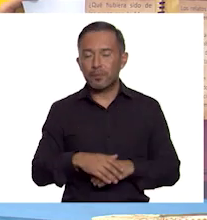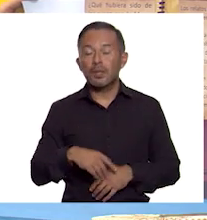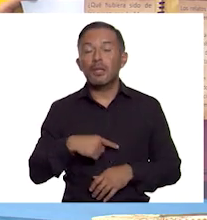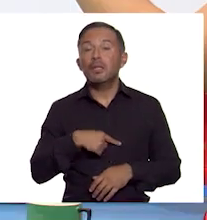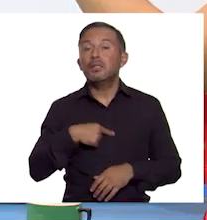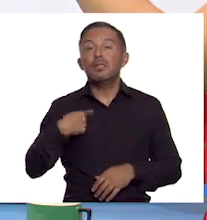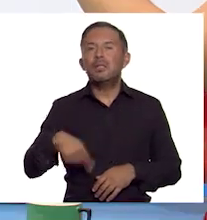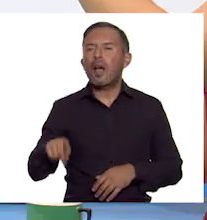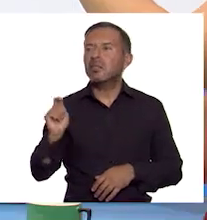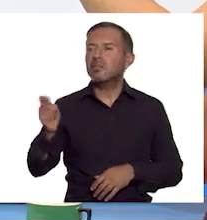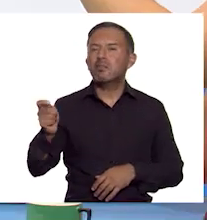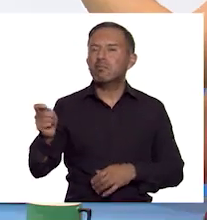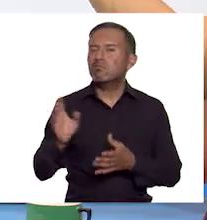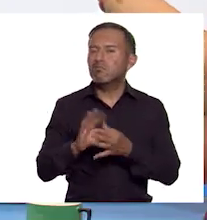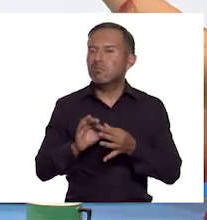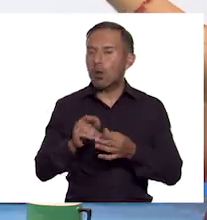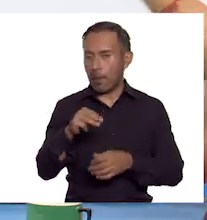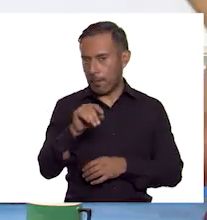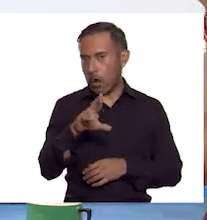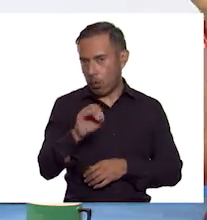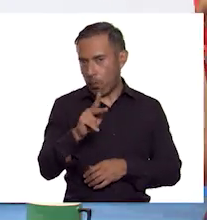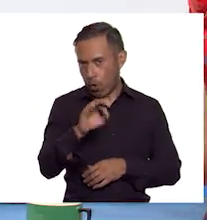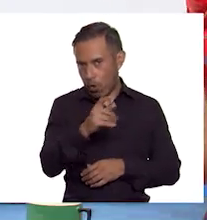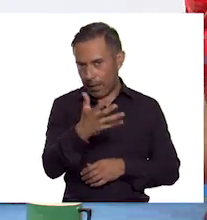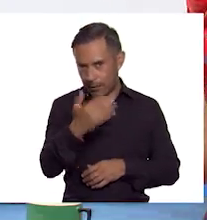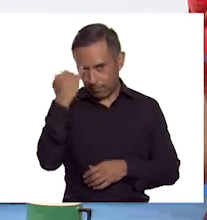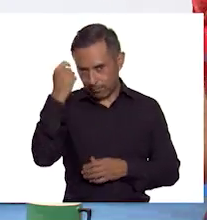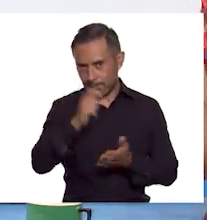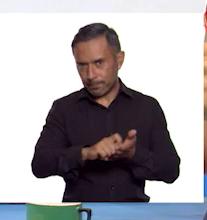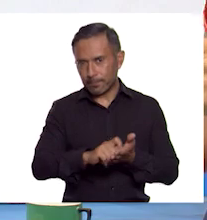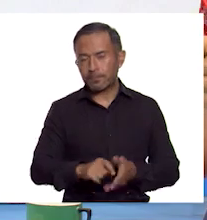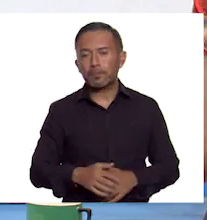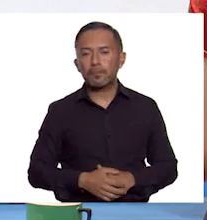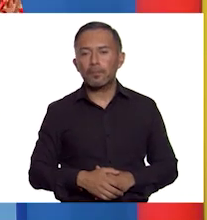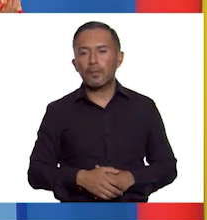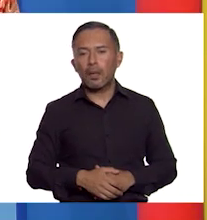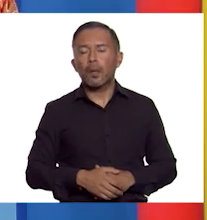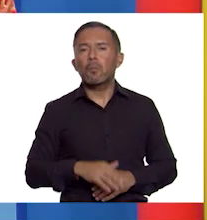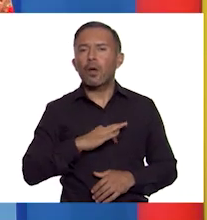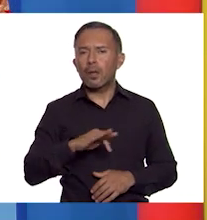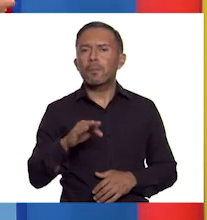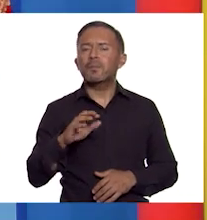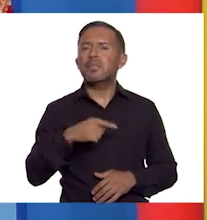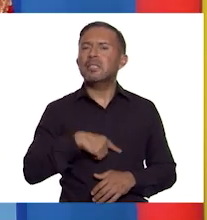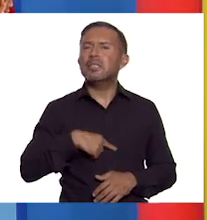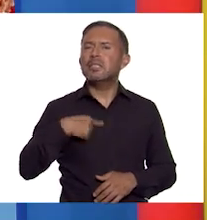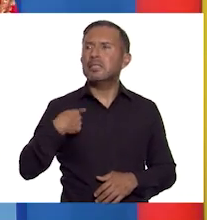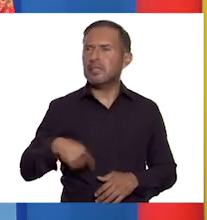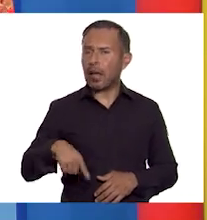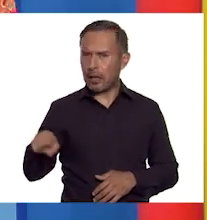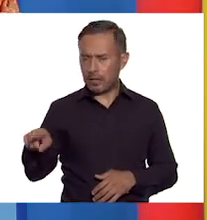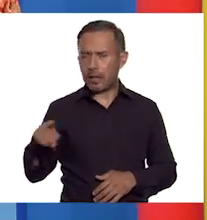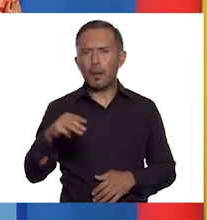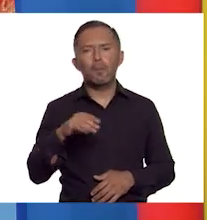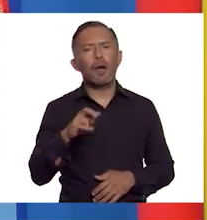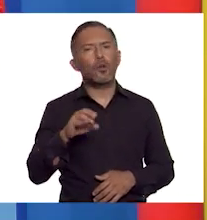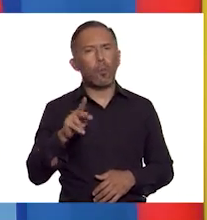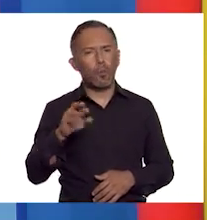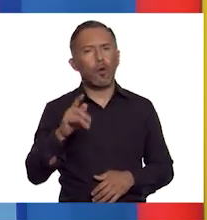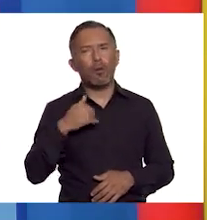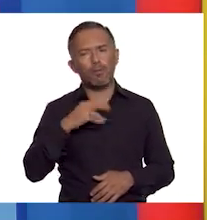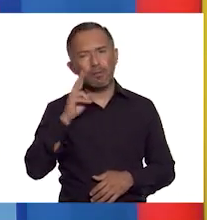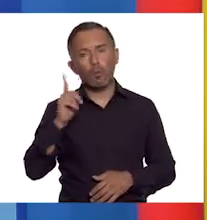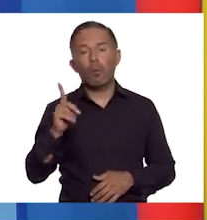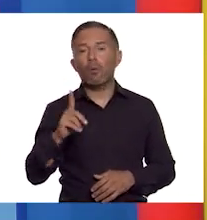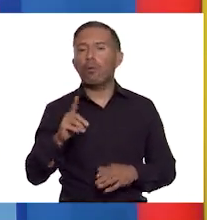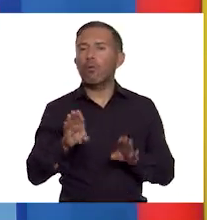Marco Polo. Jenny, ¿qué te parece si destapamos la China que vio Marco Polo? Una pintura que muestra